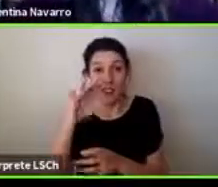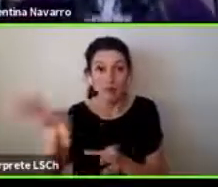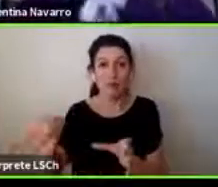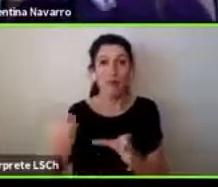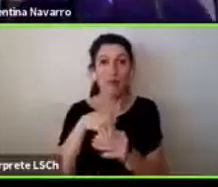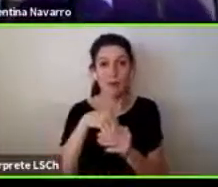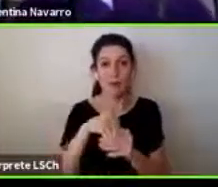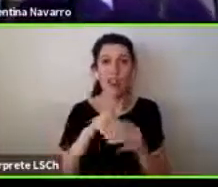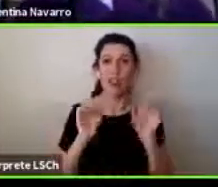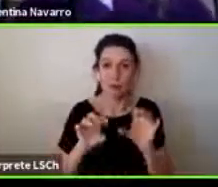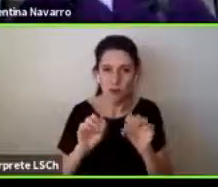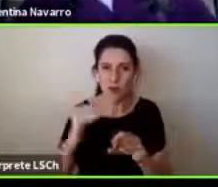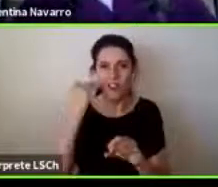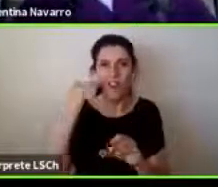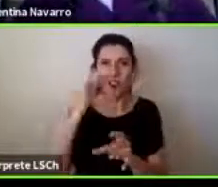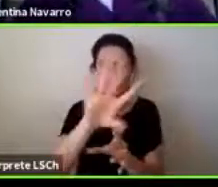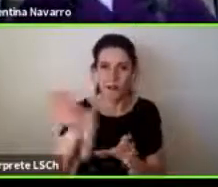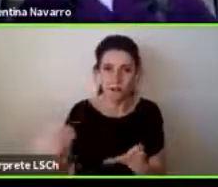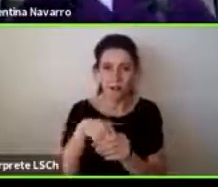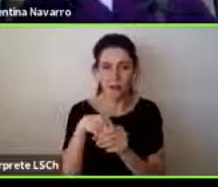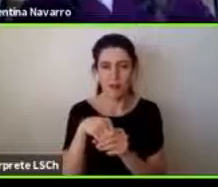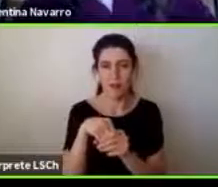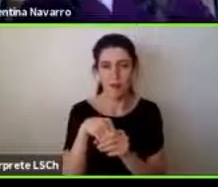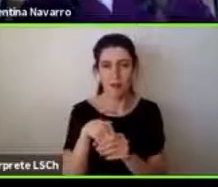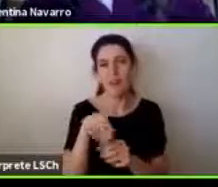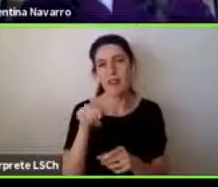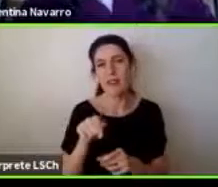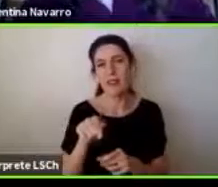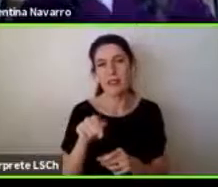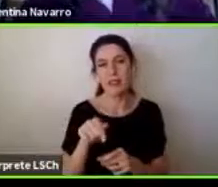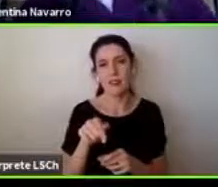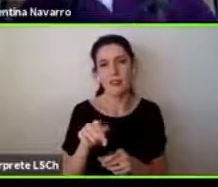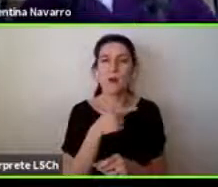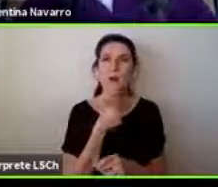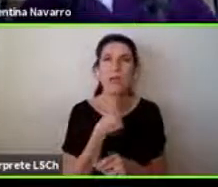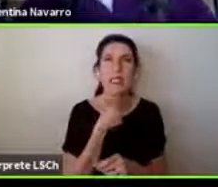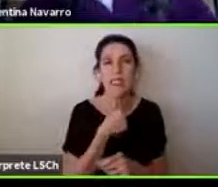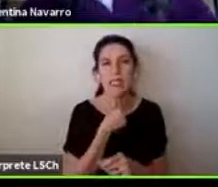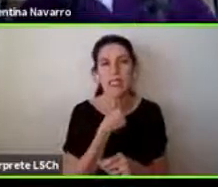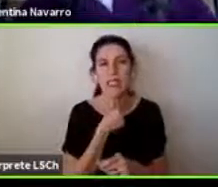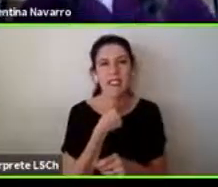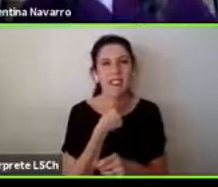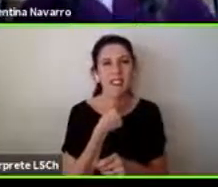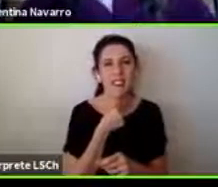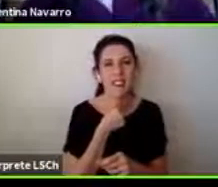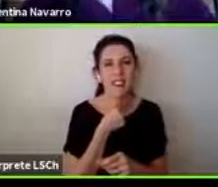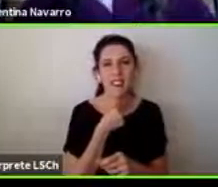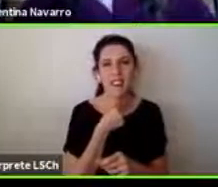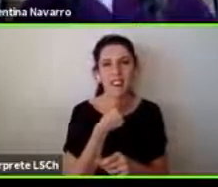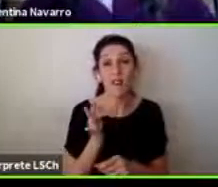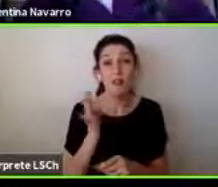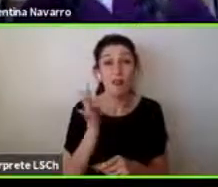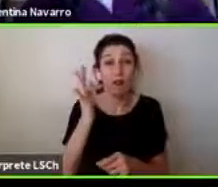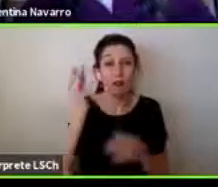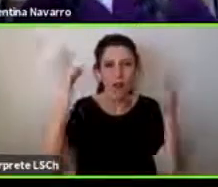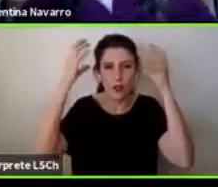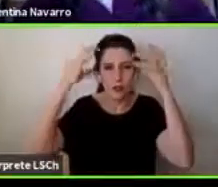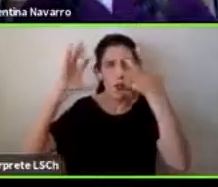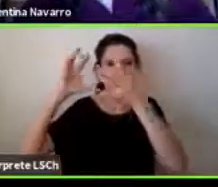¿verdad? eso me encantaría como poder que los próximos NeuroMundo incluyan otros